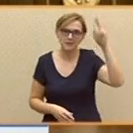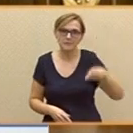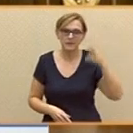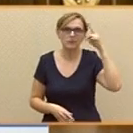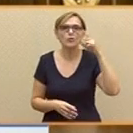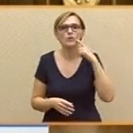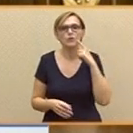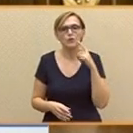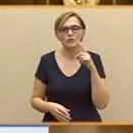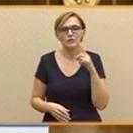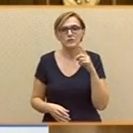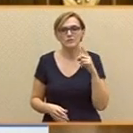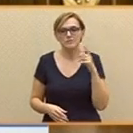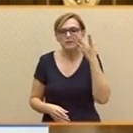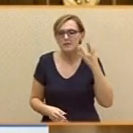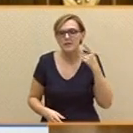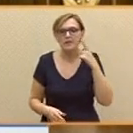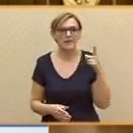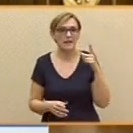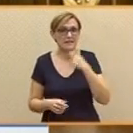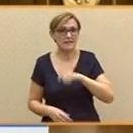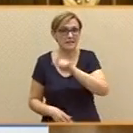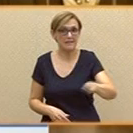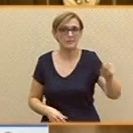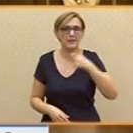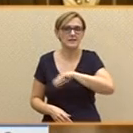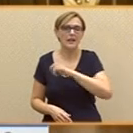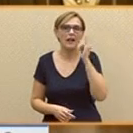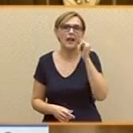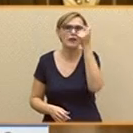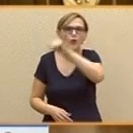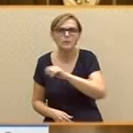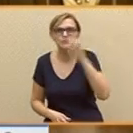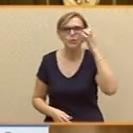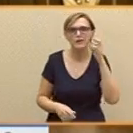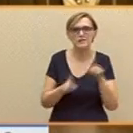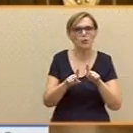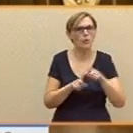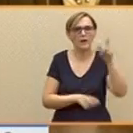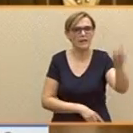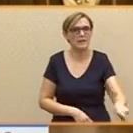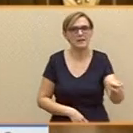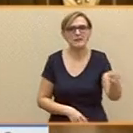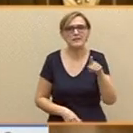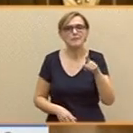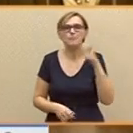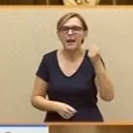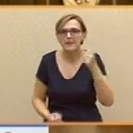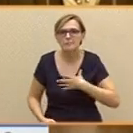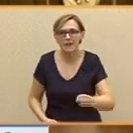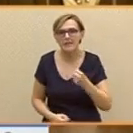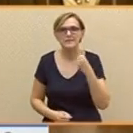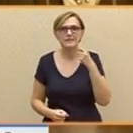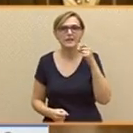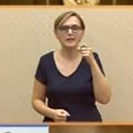muchos hombres y mujeres como Julio, gente decente, valiente, honesta, corriente, que se merece algo mejor que ustedes en el